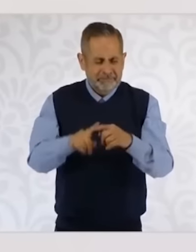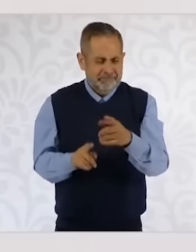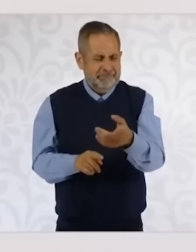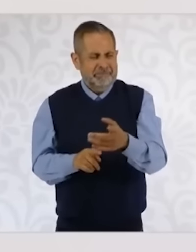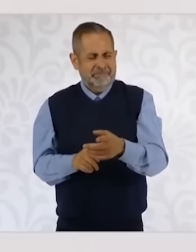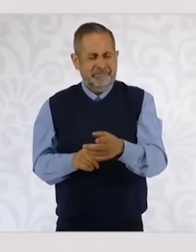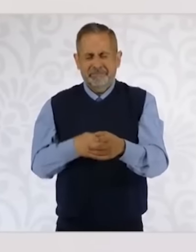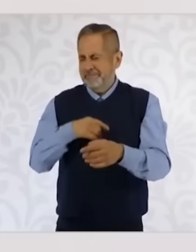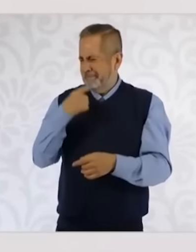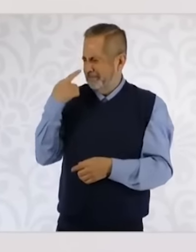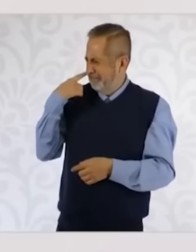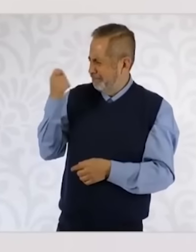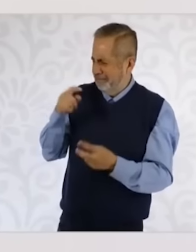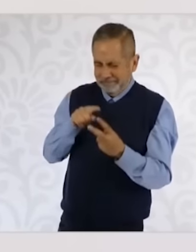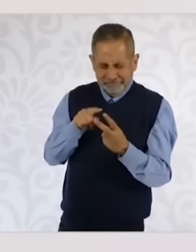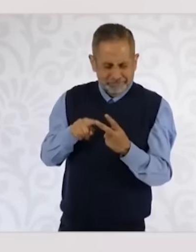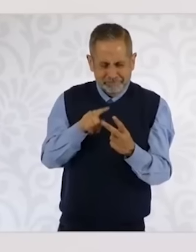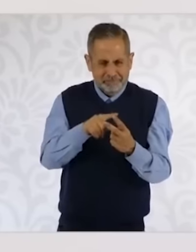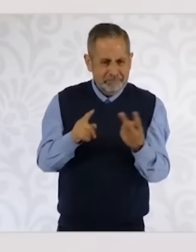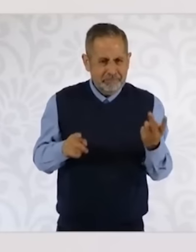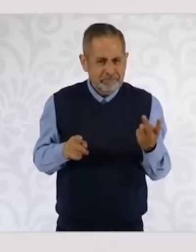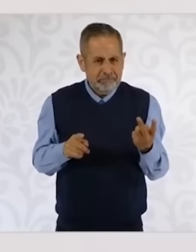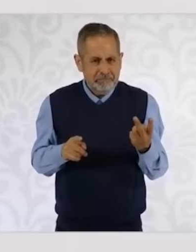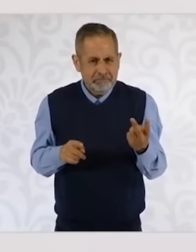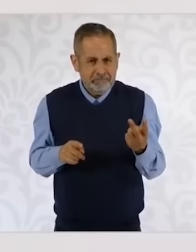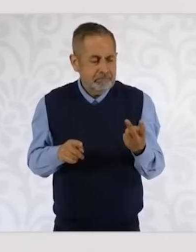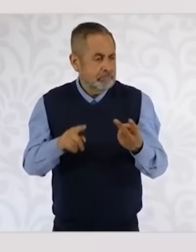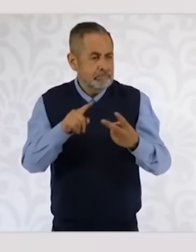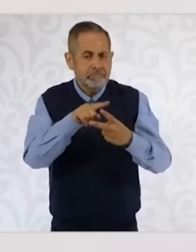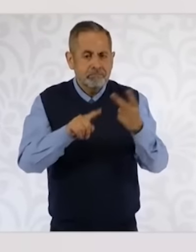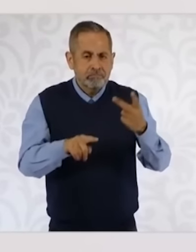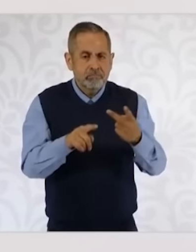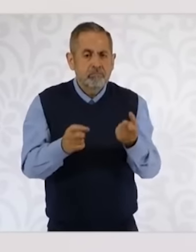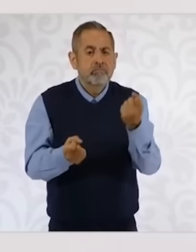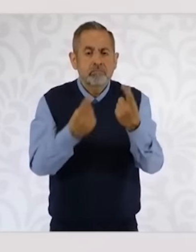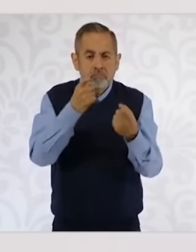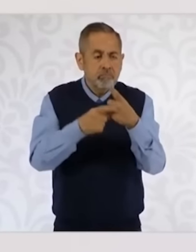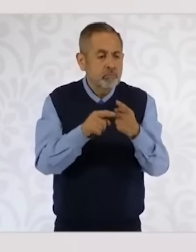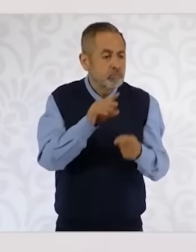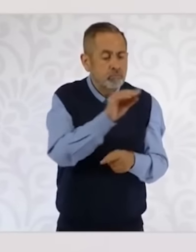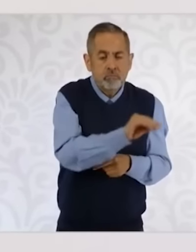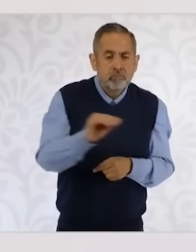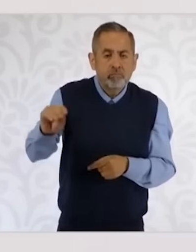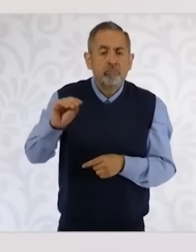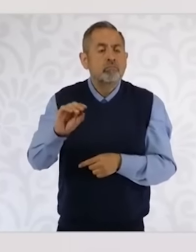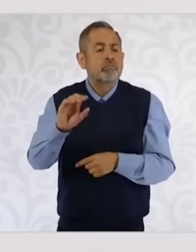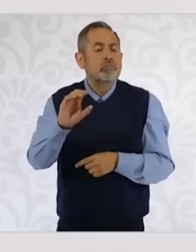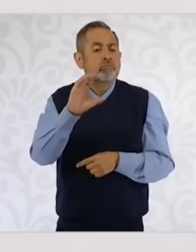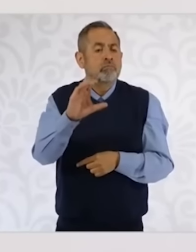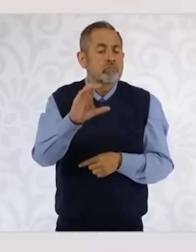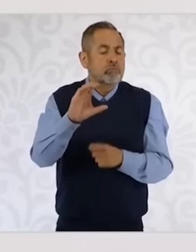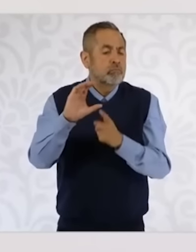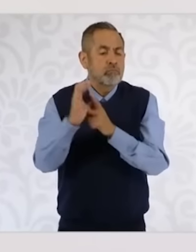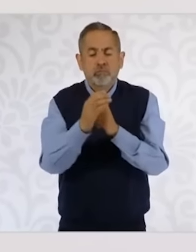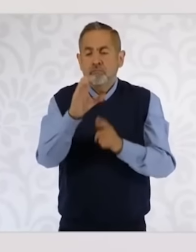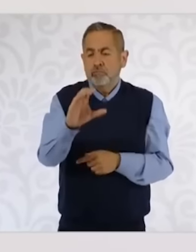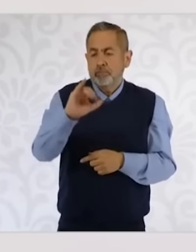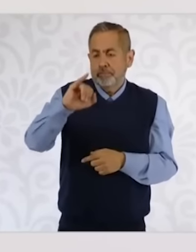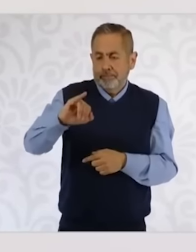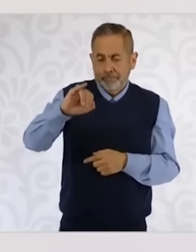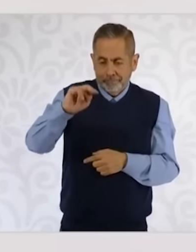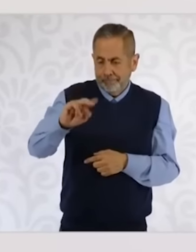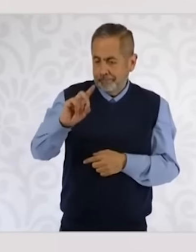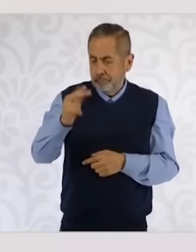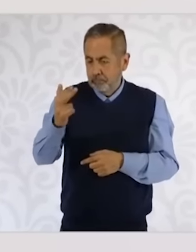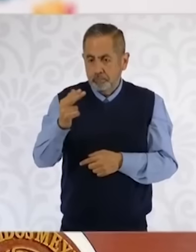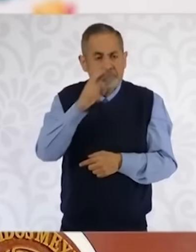La presidenta de México, Claudia Sheinbaum, mostró sorpresa por la rapidez con la que la Comisión Interamericana de Derechos Humanos dio una audiencia